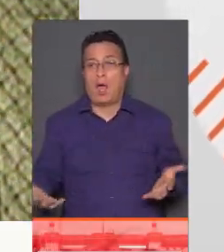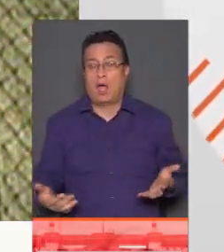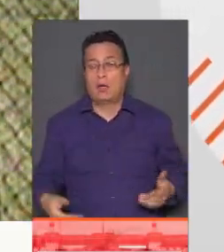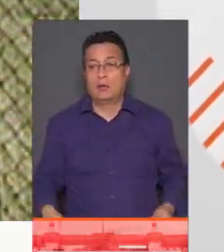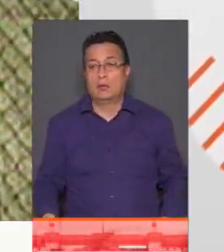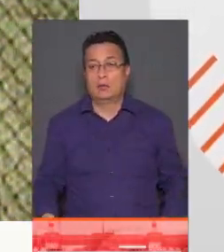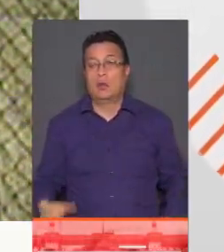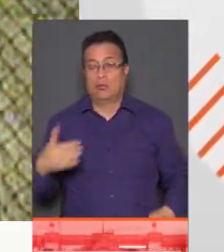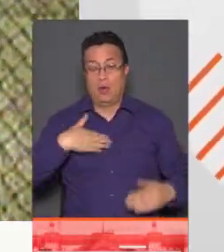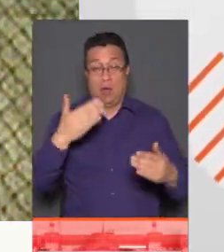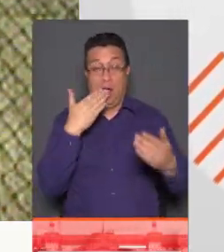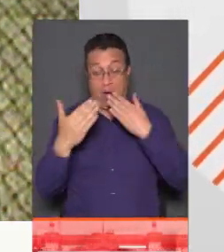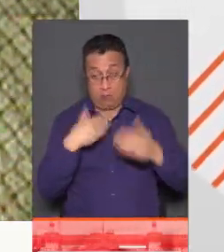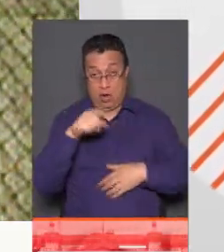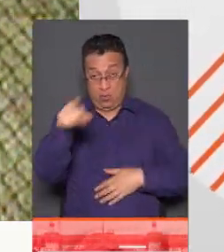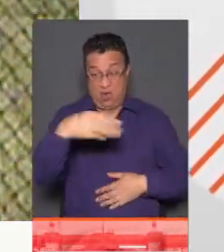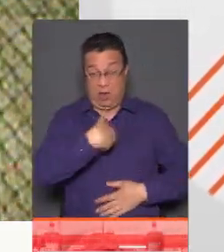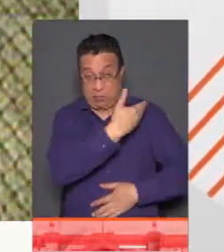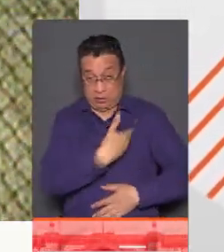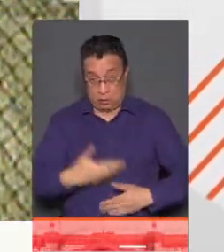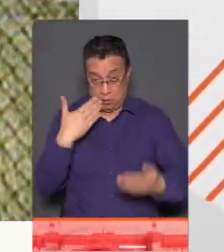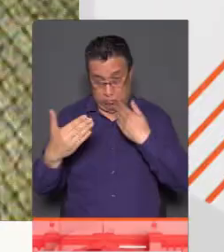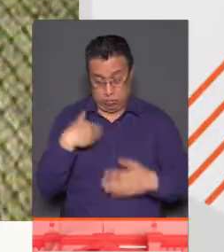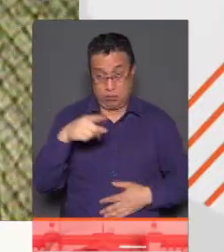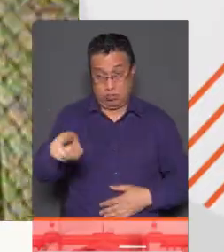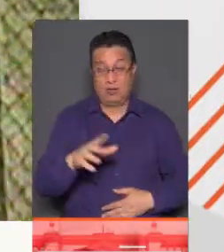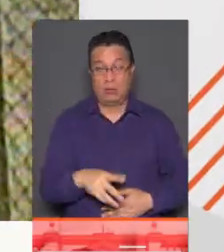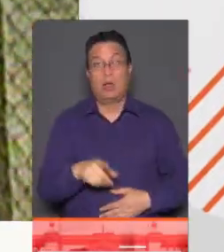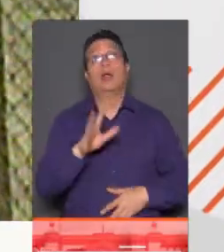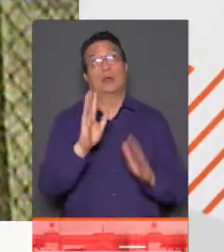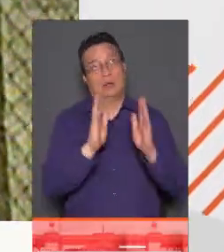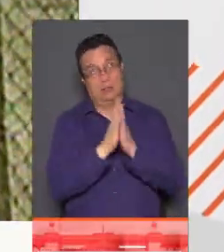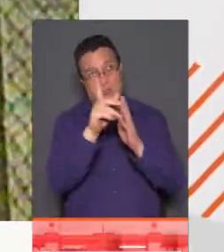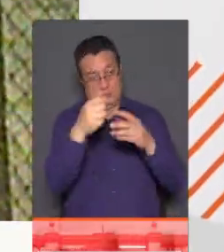¿Puedo hablar con usted, señor Presidente? Pero más vestidito.